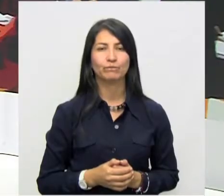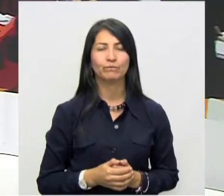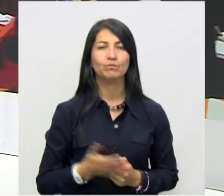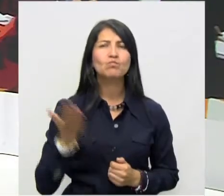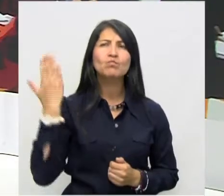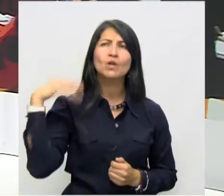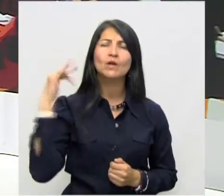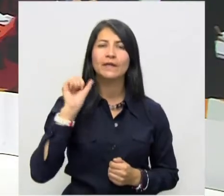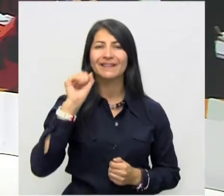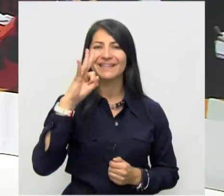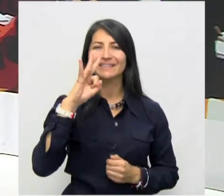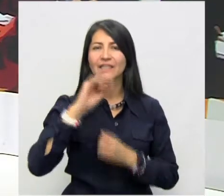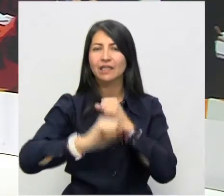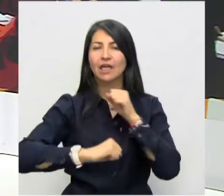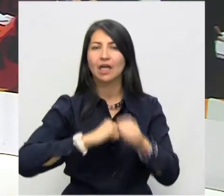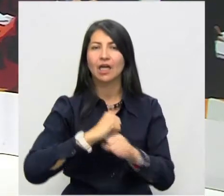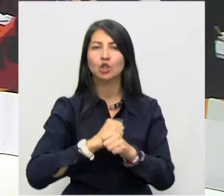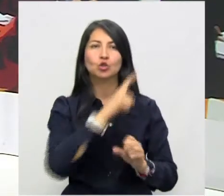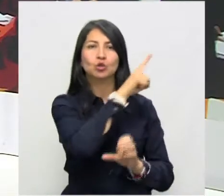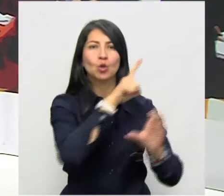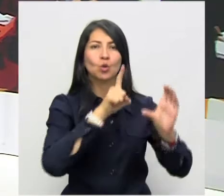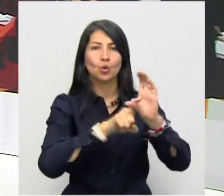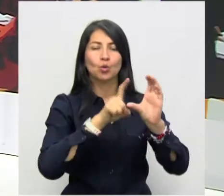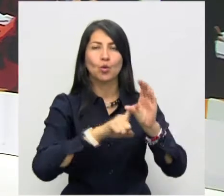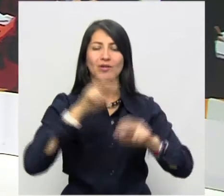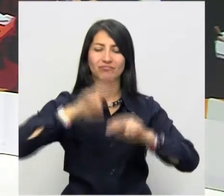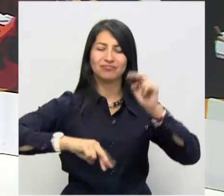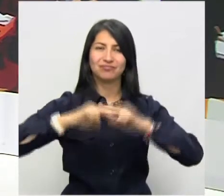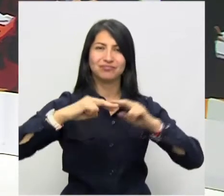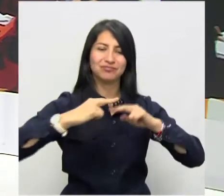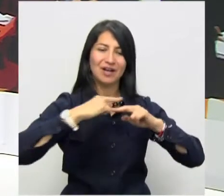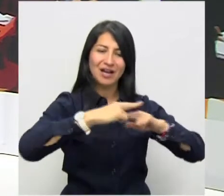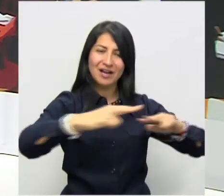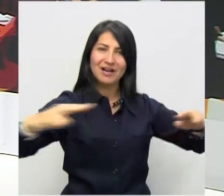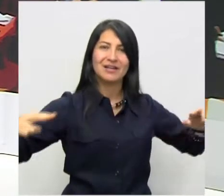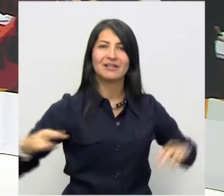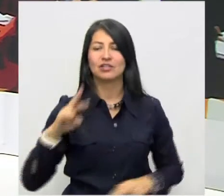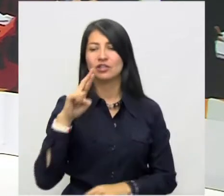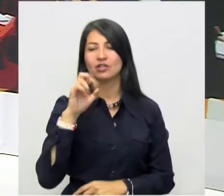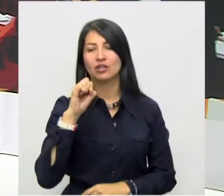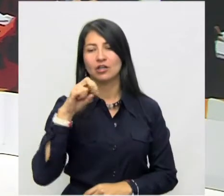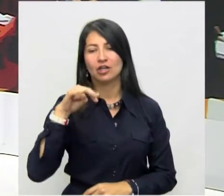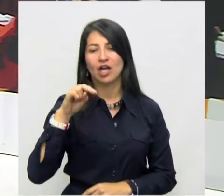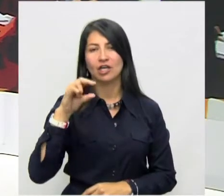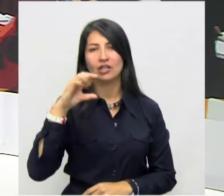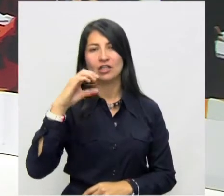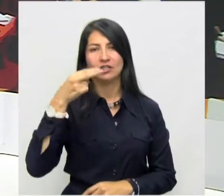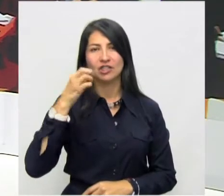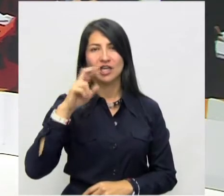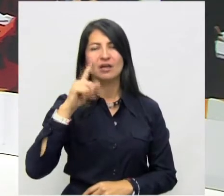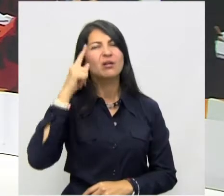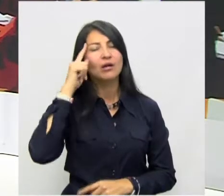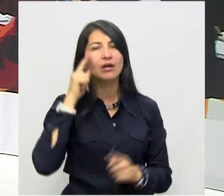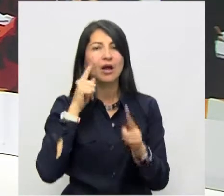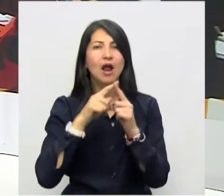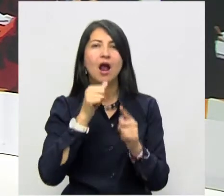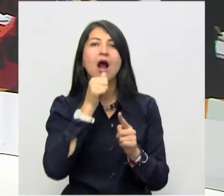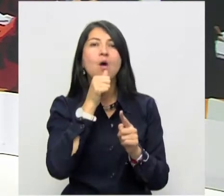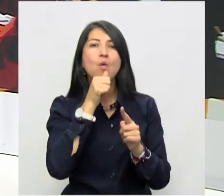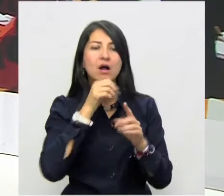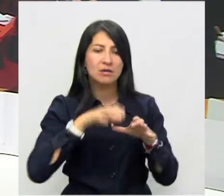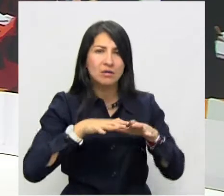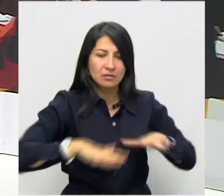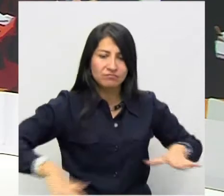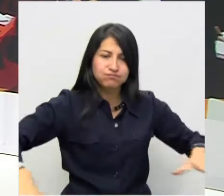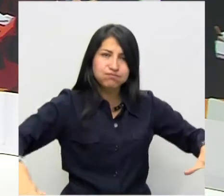Hace 13 años, en La Guajira se inició la construcción de la represa del río Ranchería para brindarle agua potable a